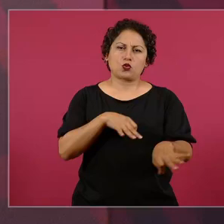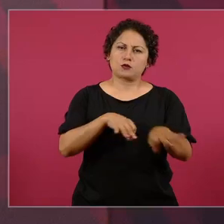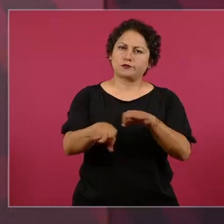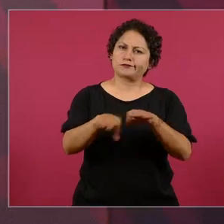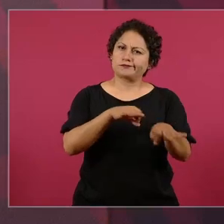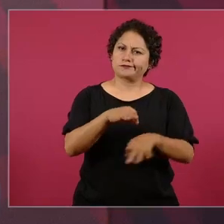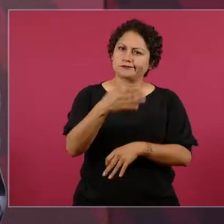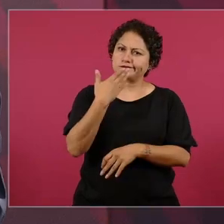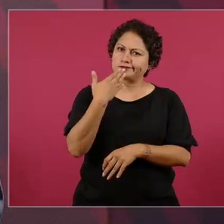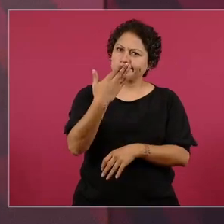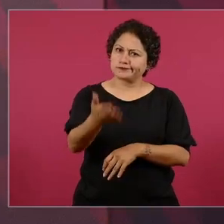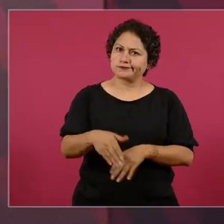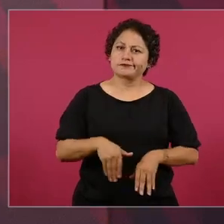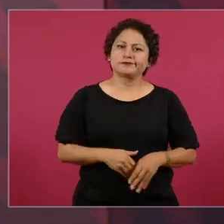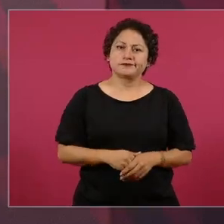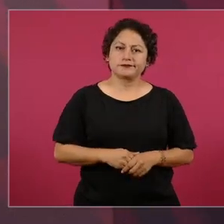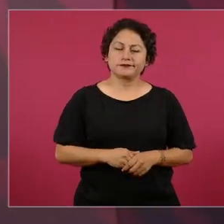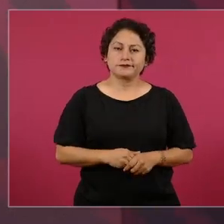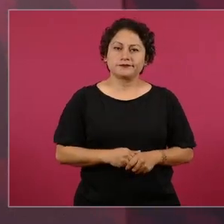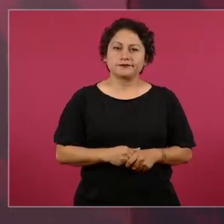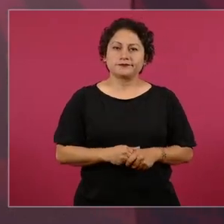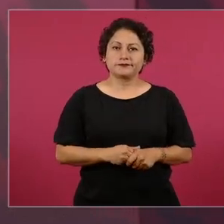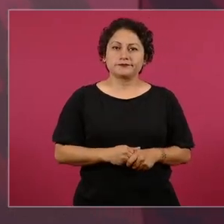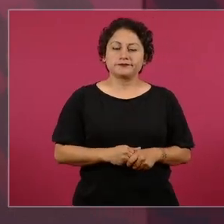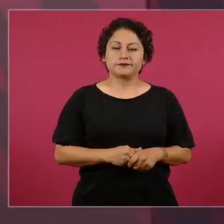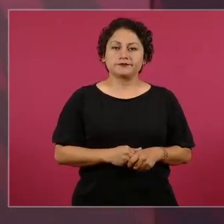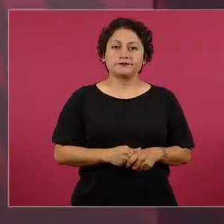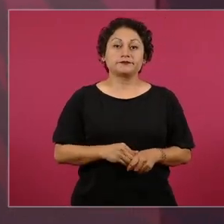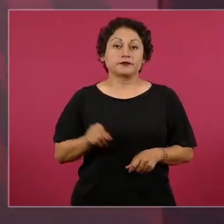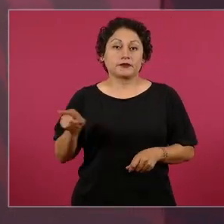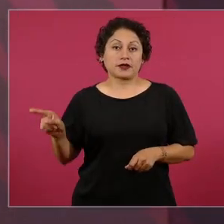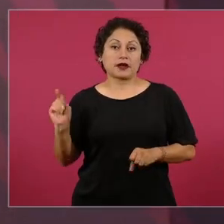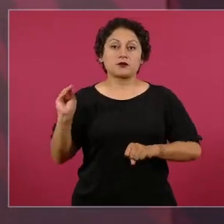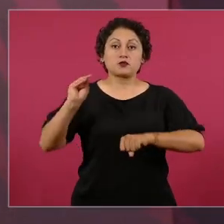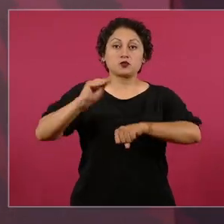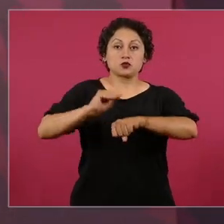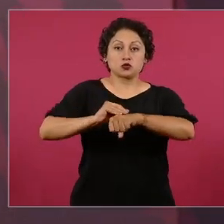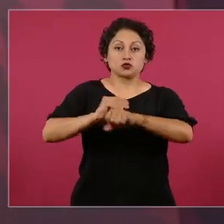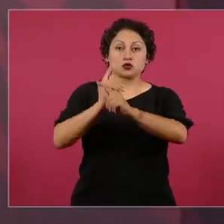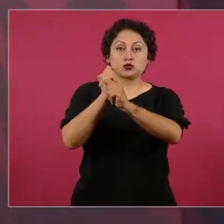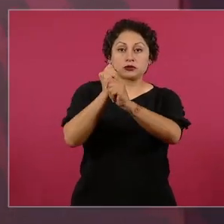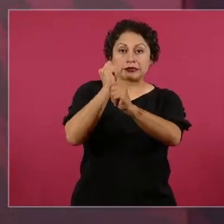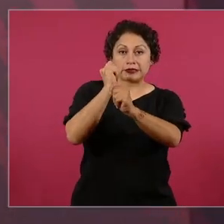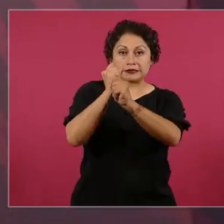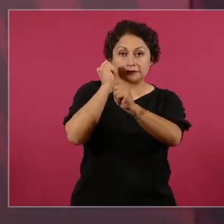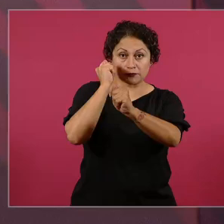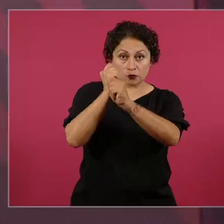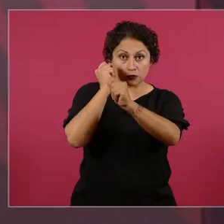creó un sistema de transporte eléctrico